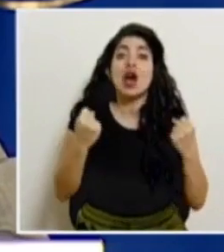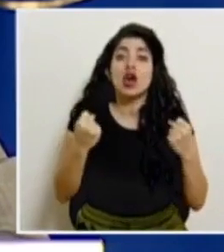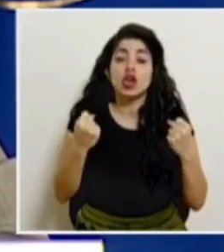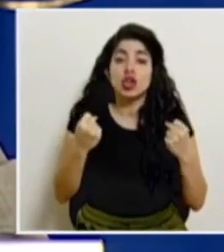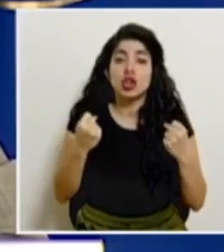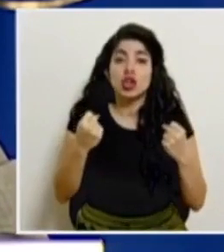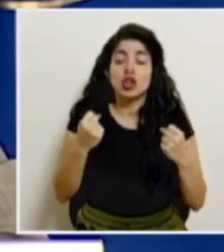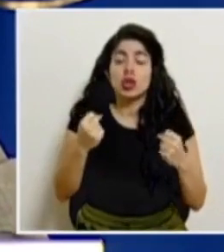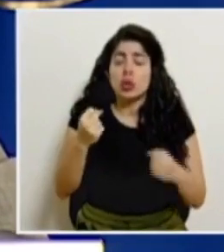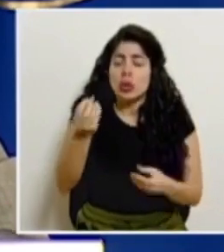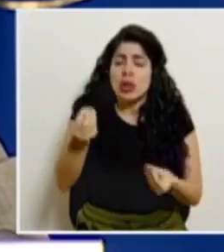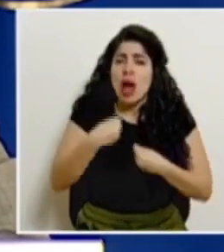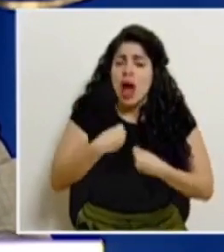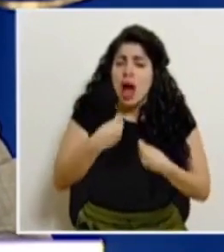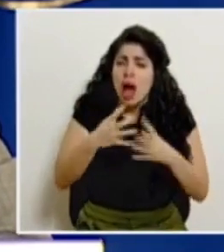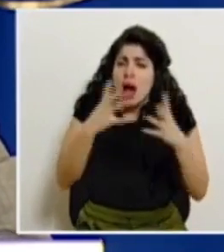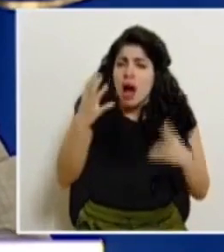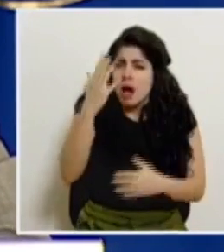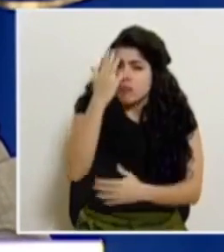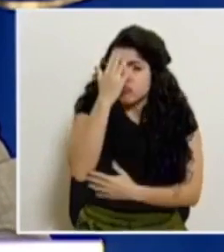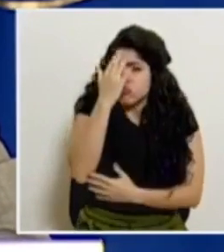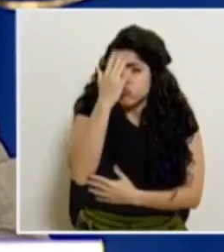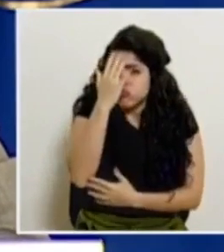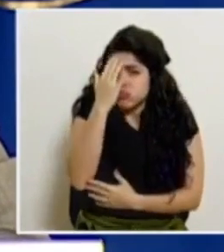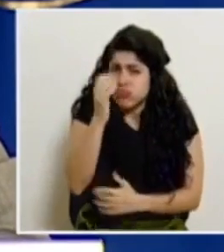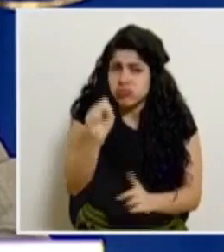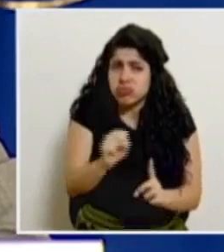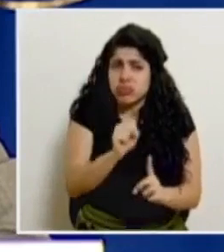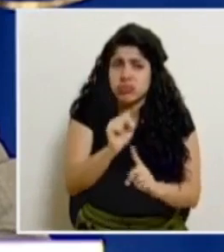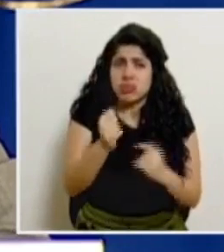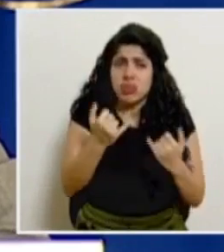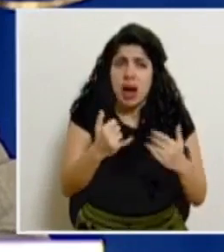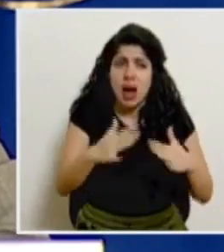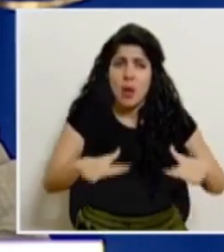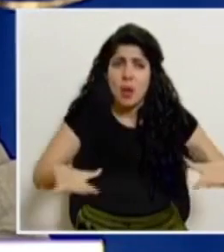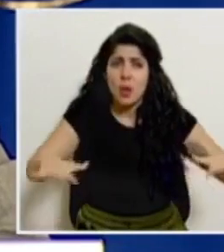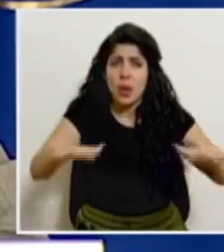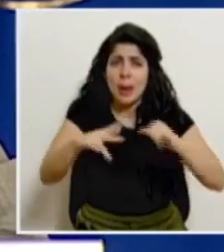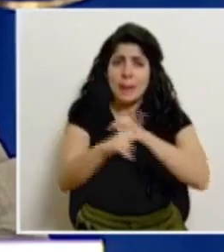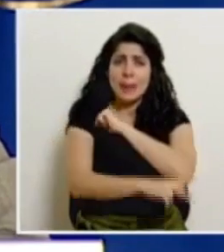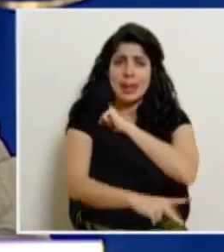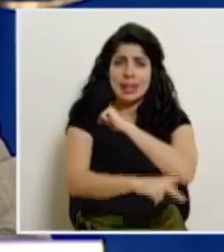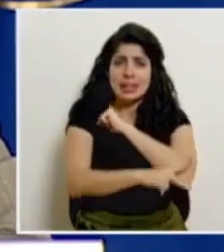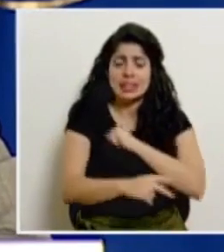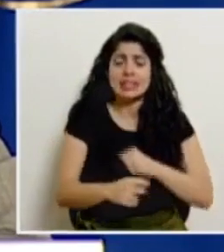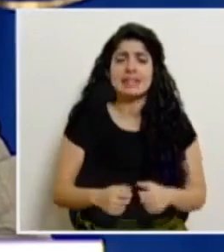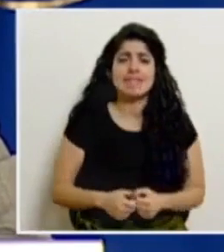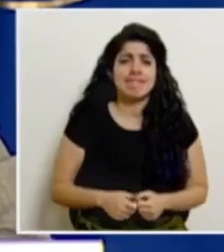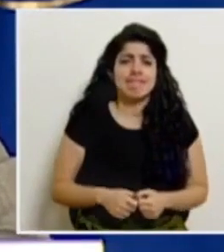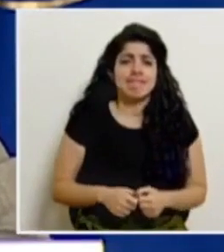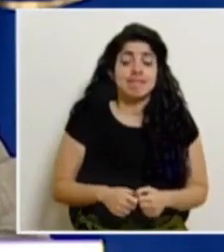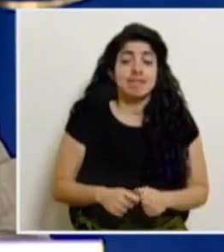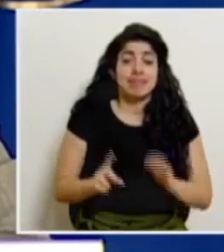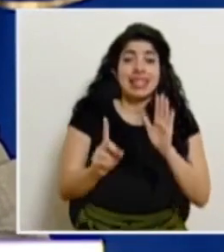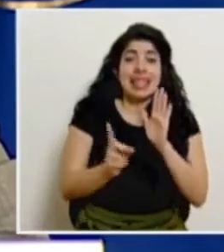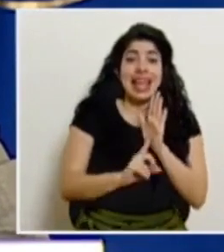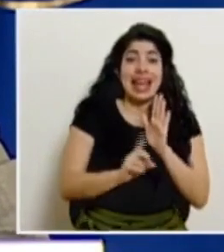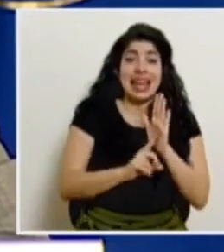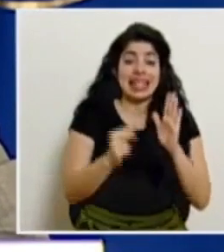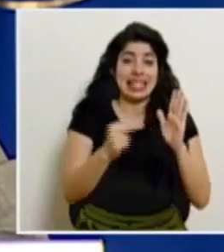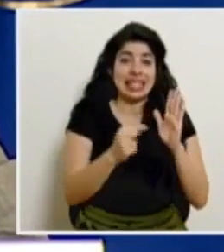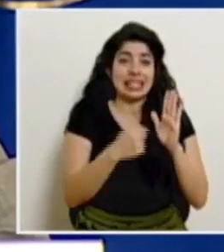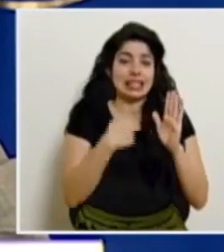alarmante para la situación que estamos viviendo en el país. En cuanto a las alertas,